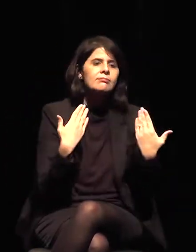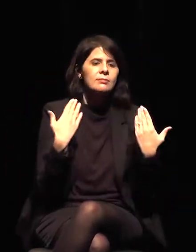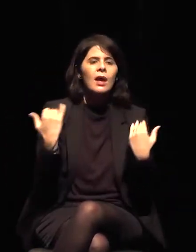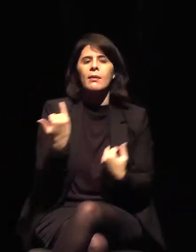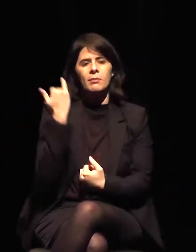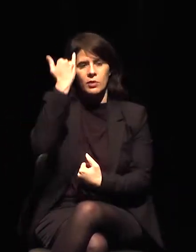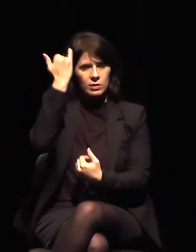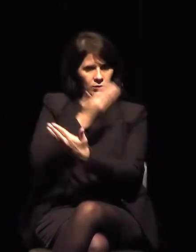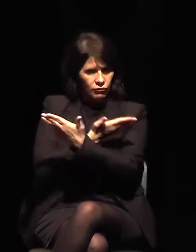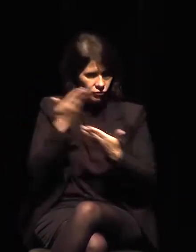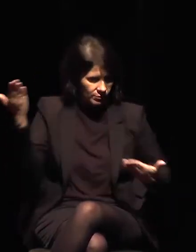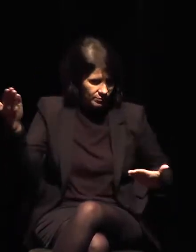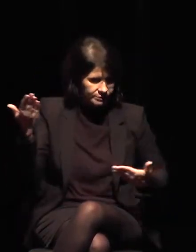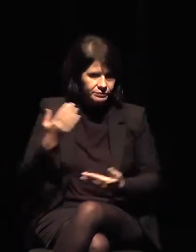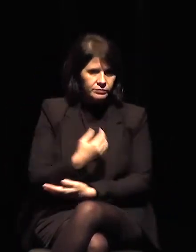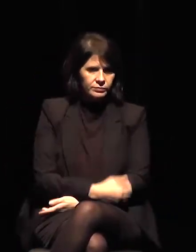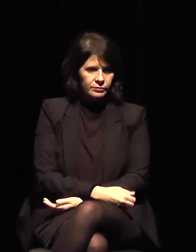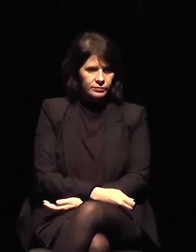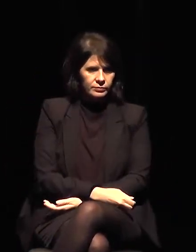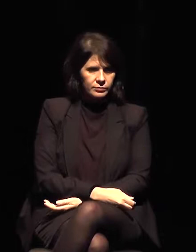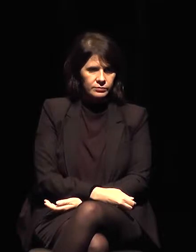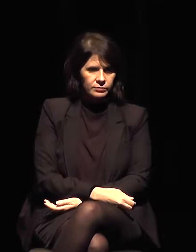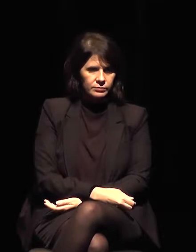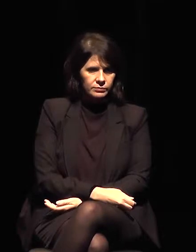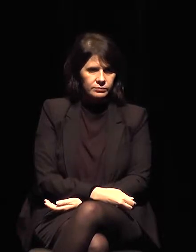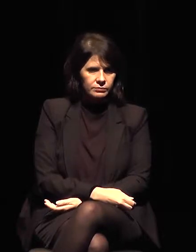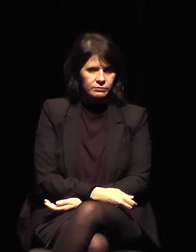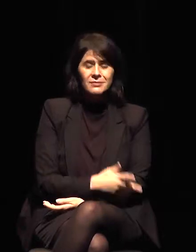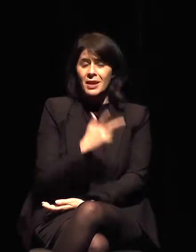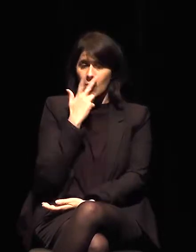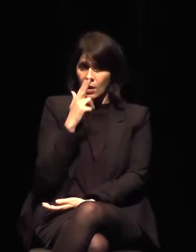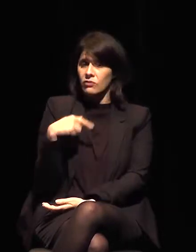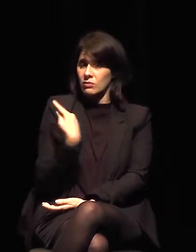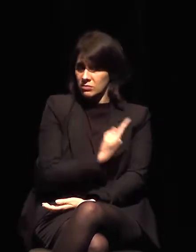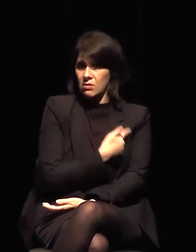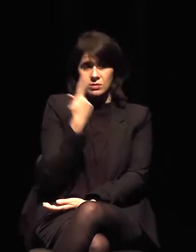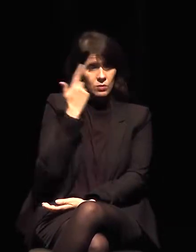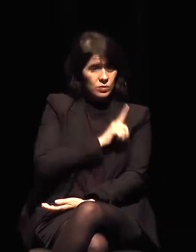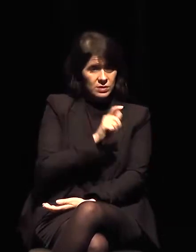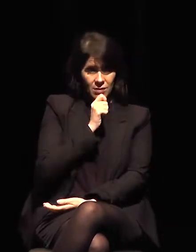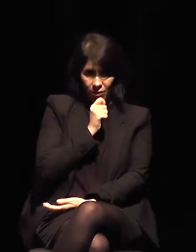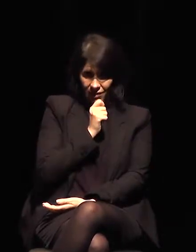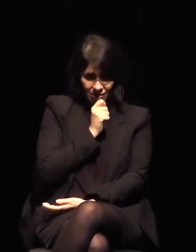Y todavía no hemos conseguido como nos gustaría movilizar a la sociedad.